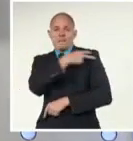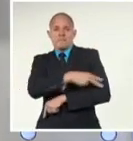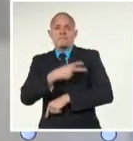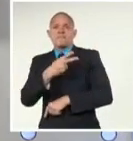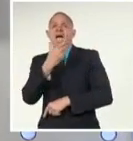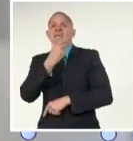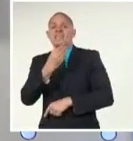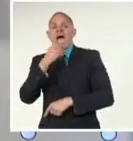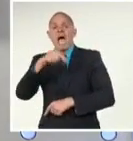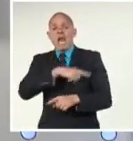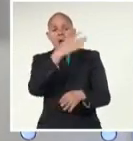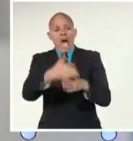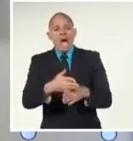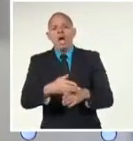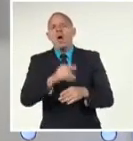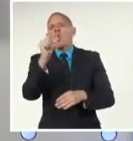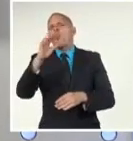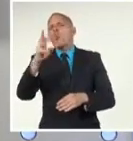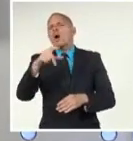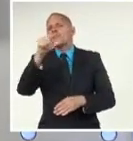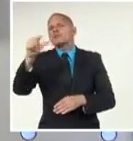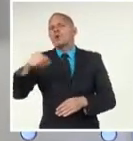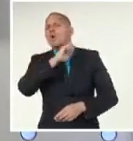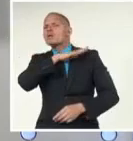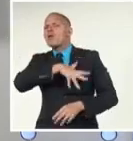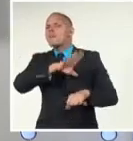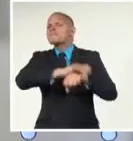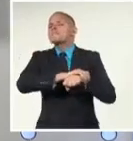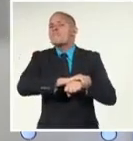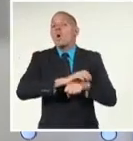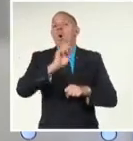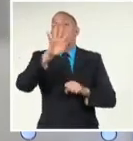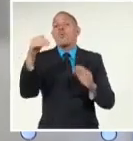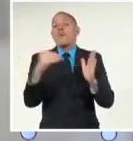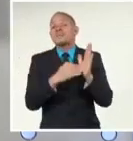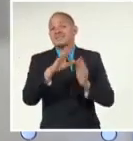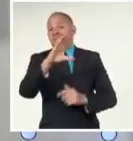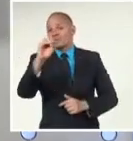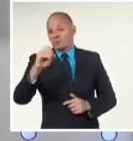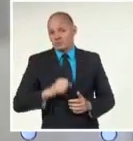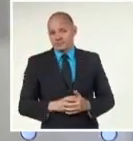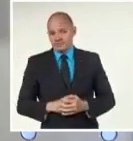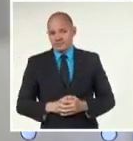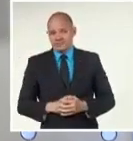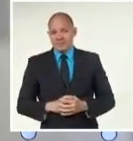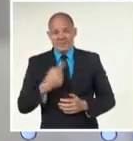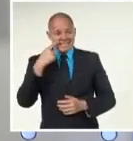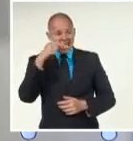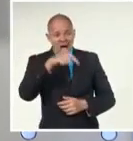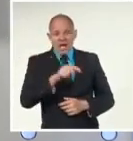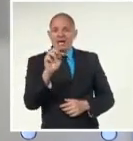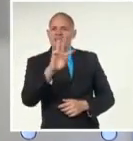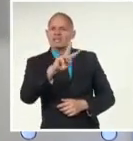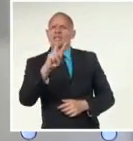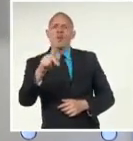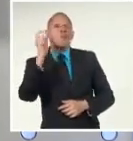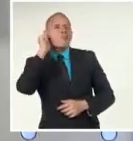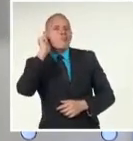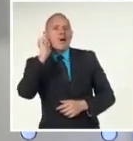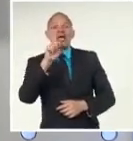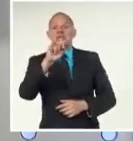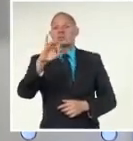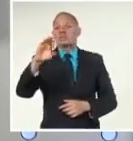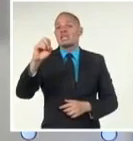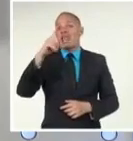4.450 personas palestinas dentro de sus cárceles, entre las cuales se encuentran 32 mujeres, 160